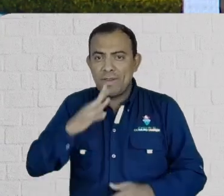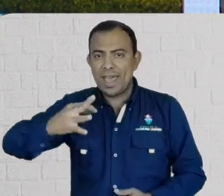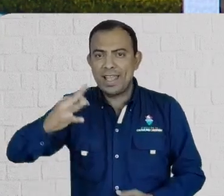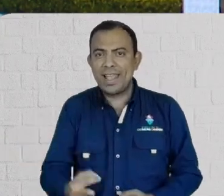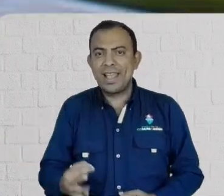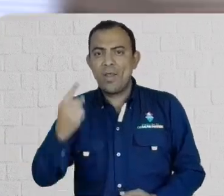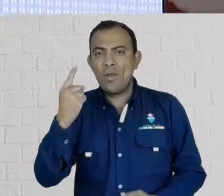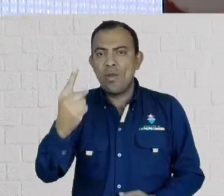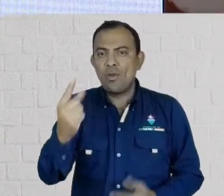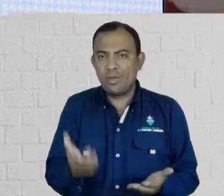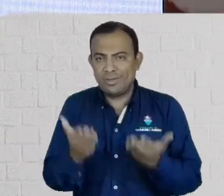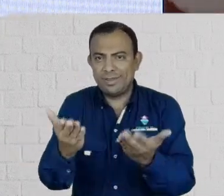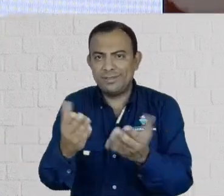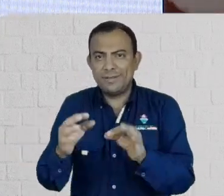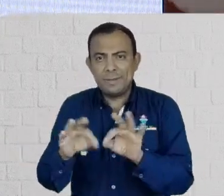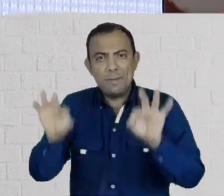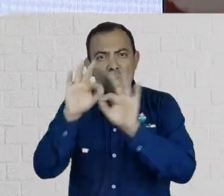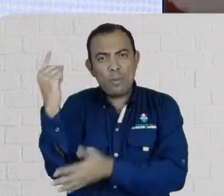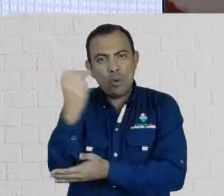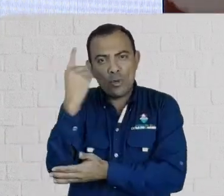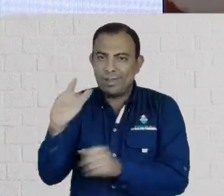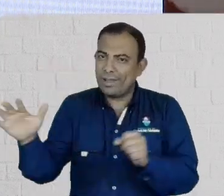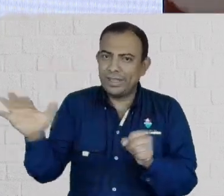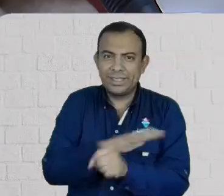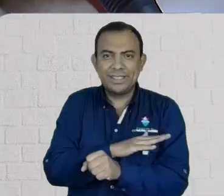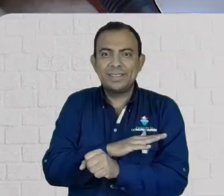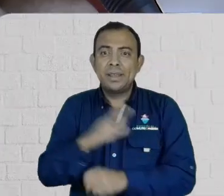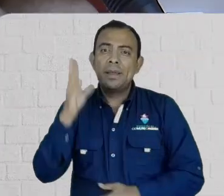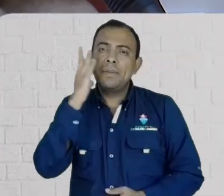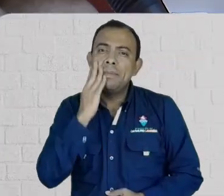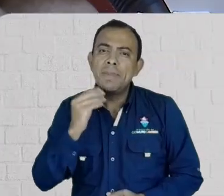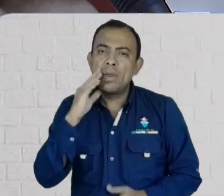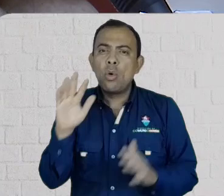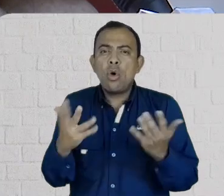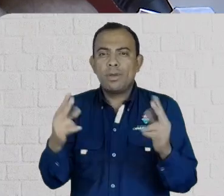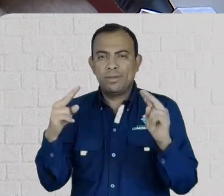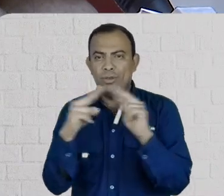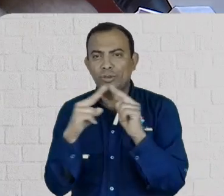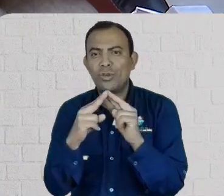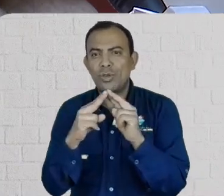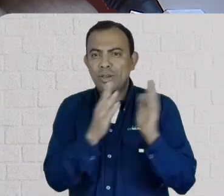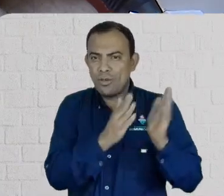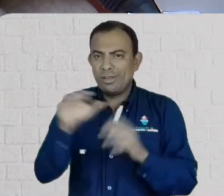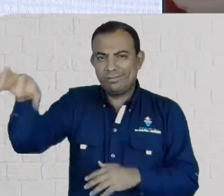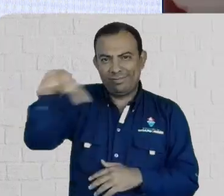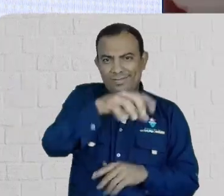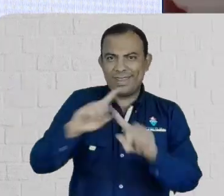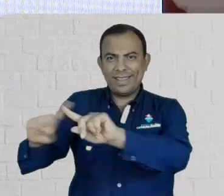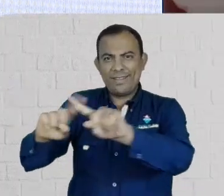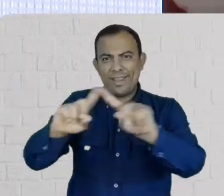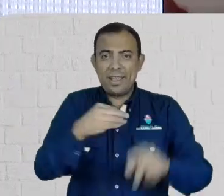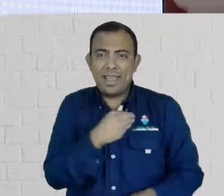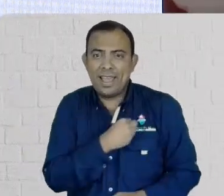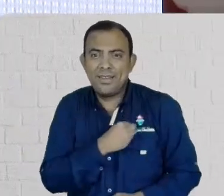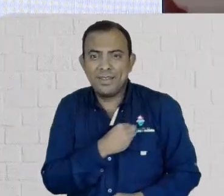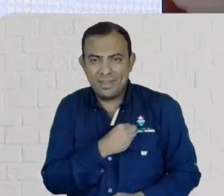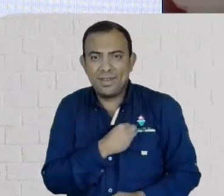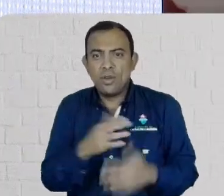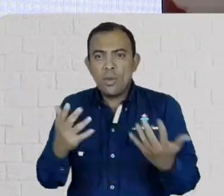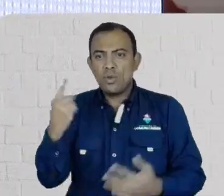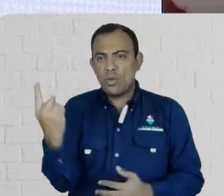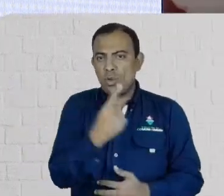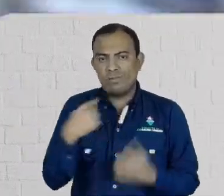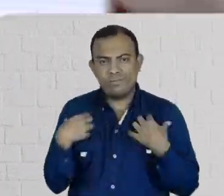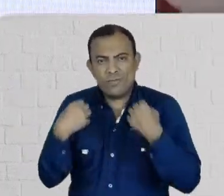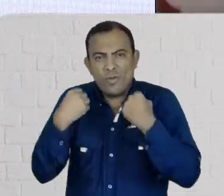es una ocasión importantísima, llena de experiencias, de conocimiento, de exposiciones, y lo que queremos es que todo